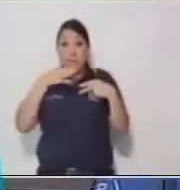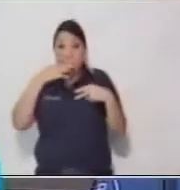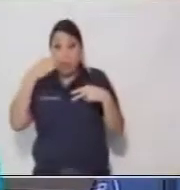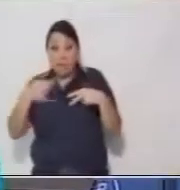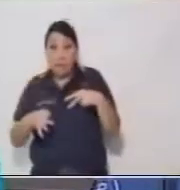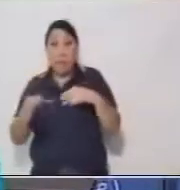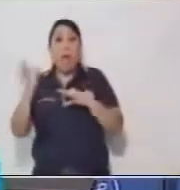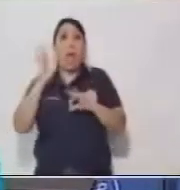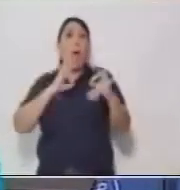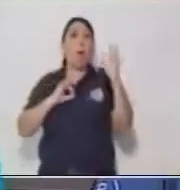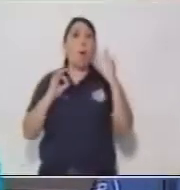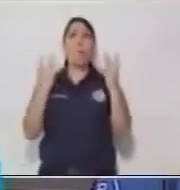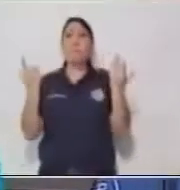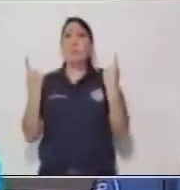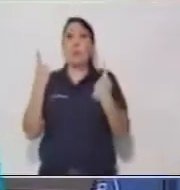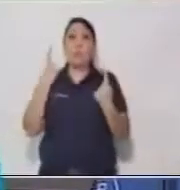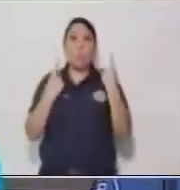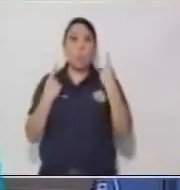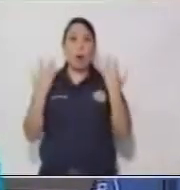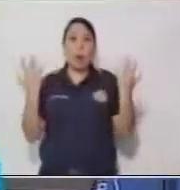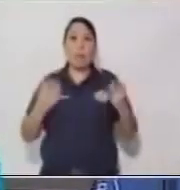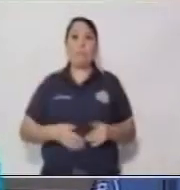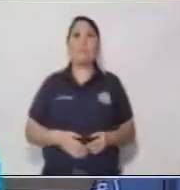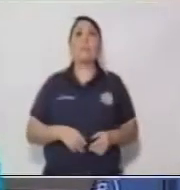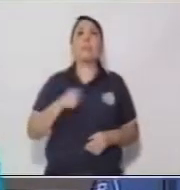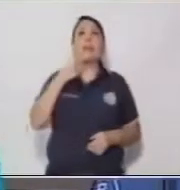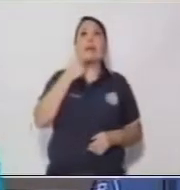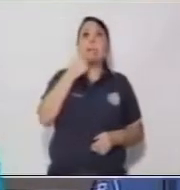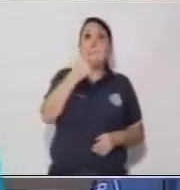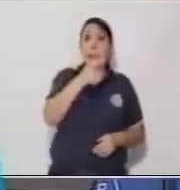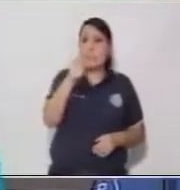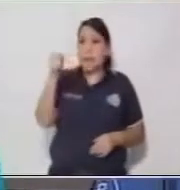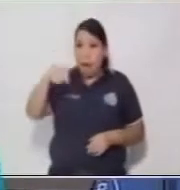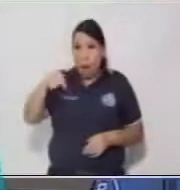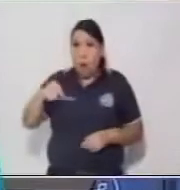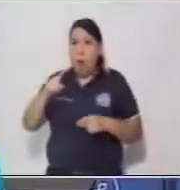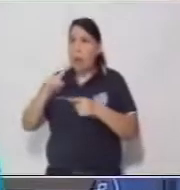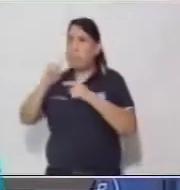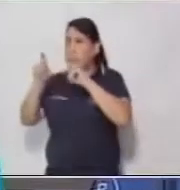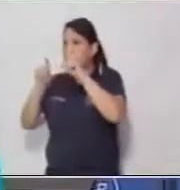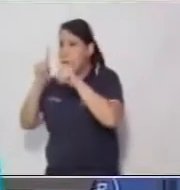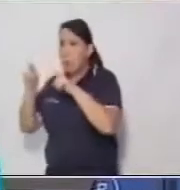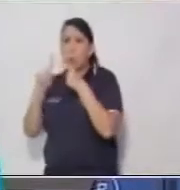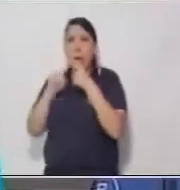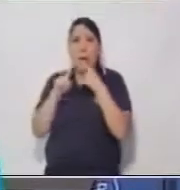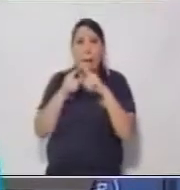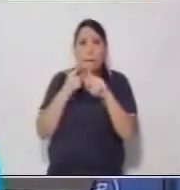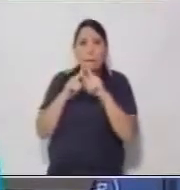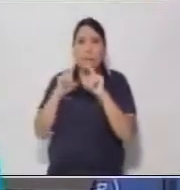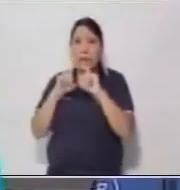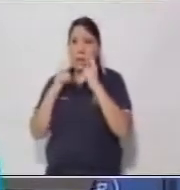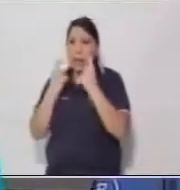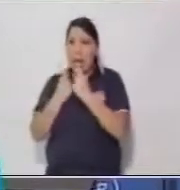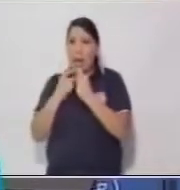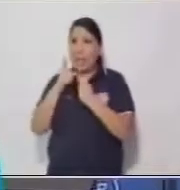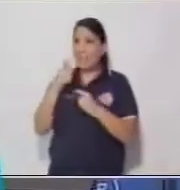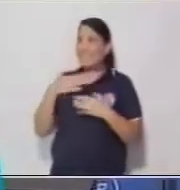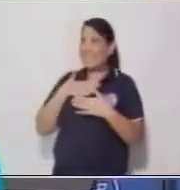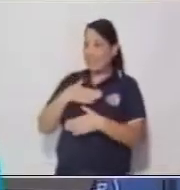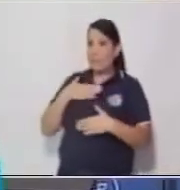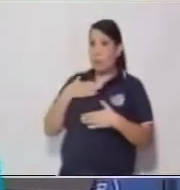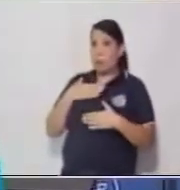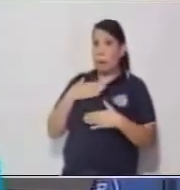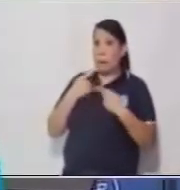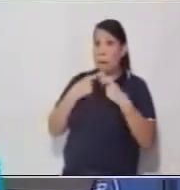o si en verdad sucedió. Porque les pregunto a mis amigos sobre ese día y lo bien que la pasamos.